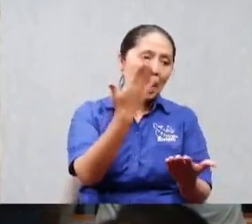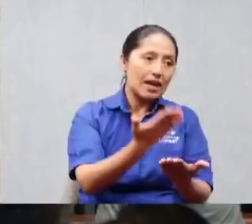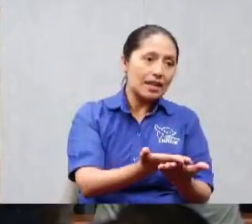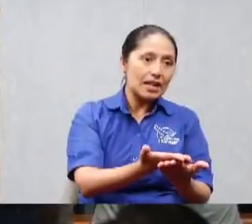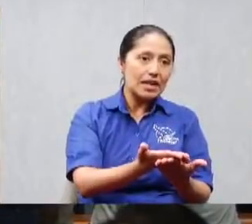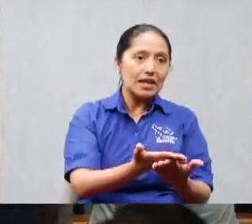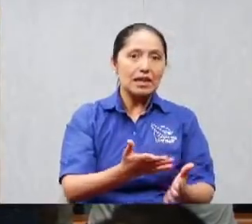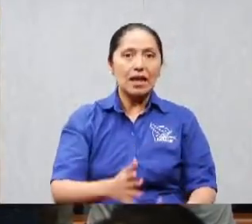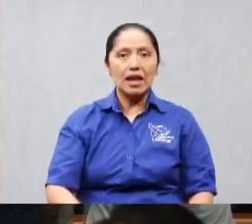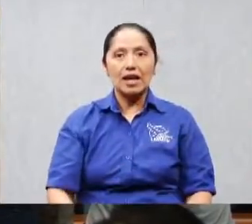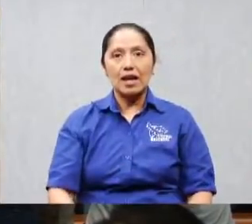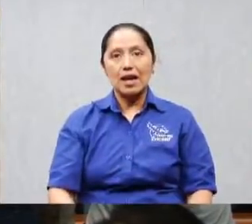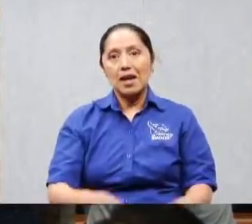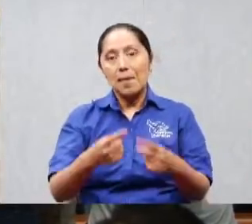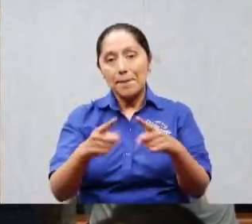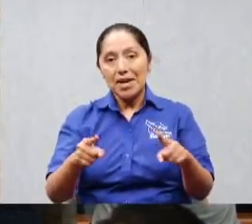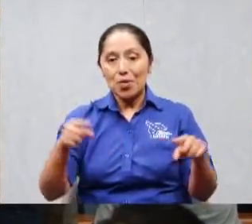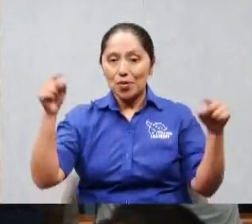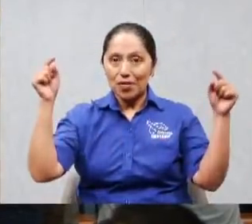era plan de Dios